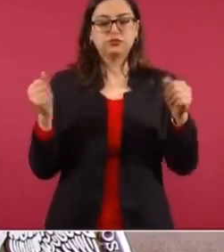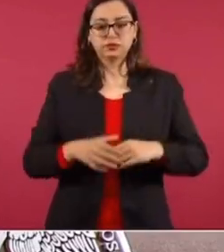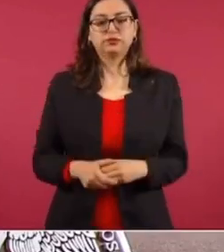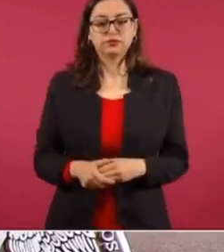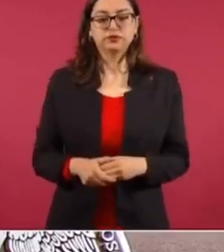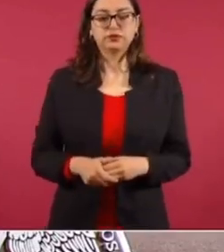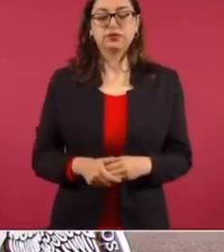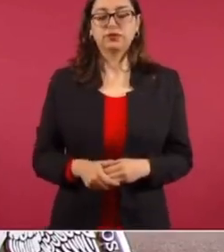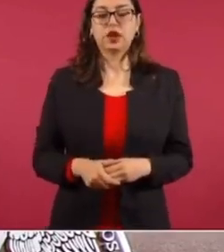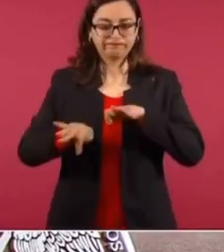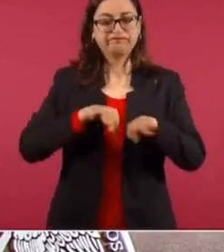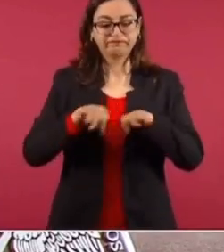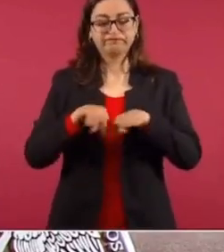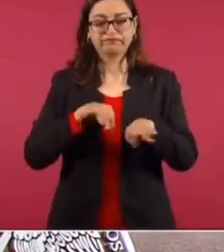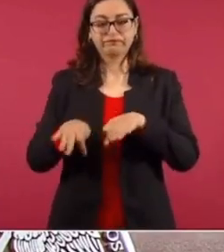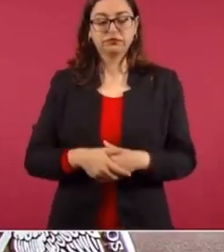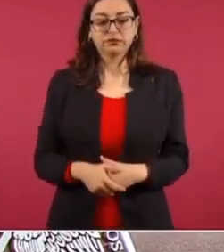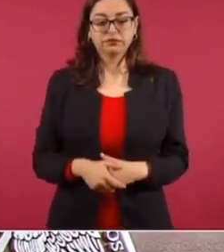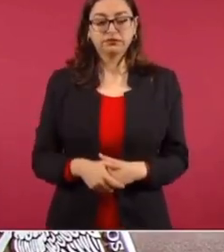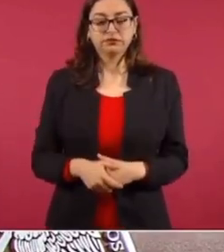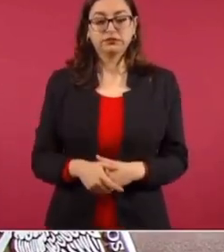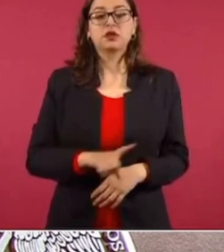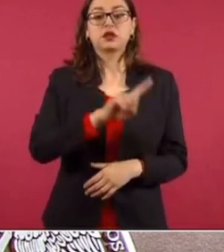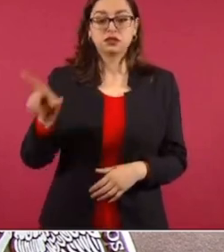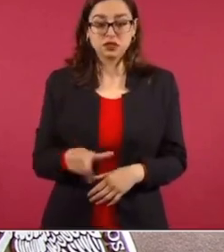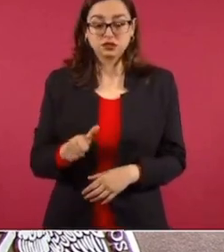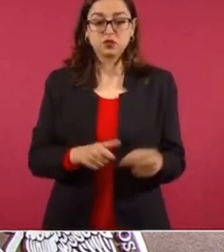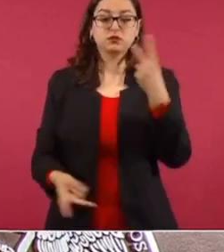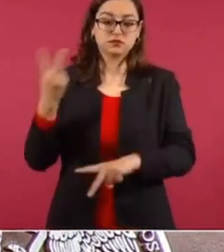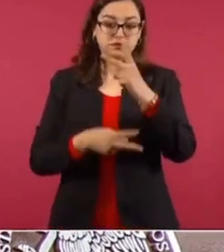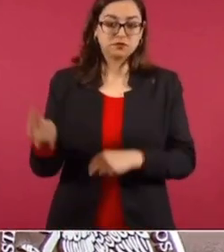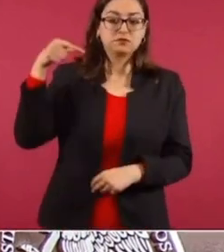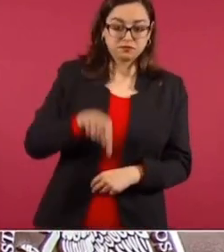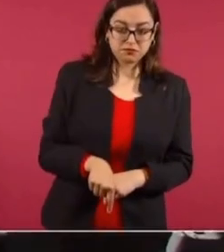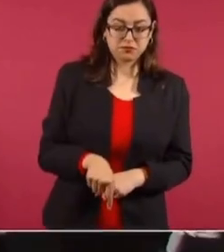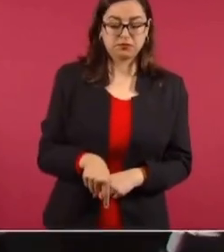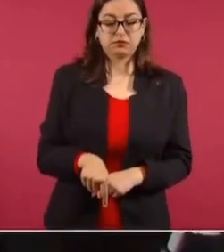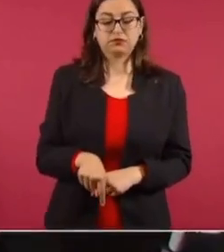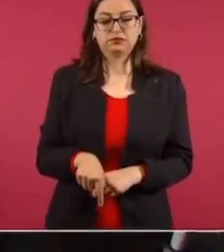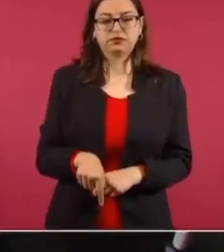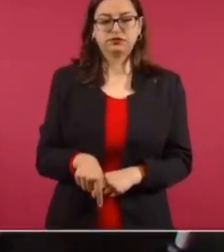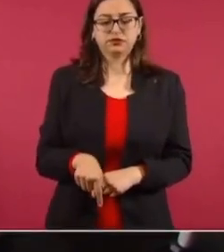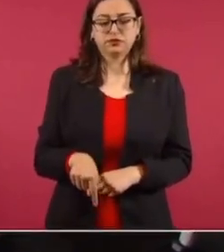Acapulco, vinieron aquí, no estaban, tengo entendido,